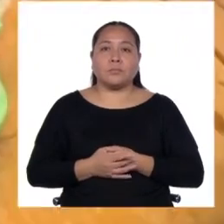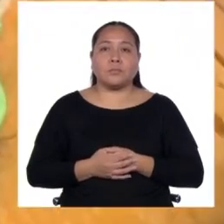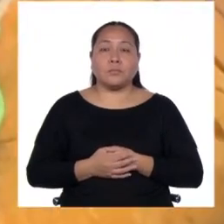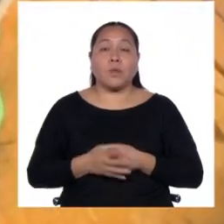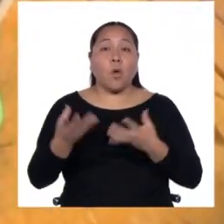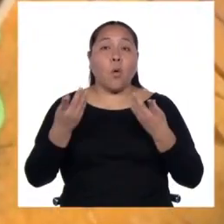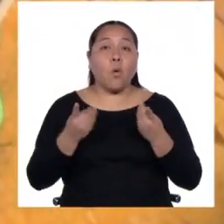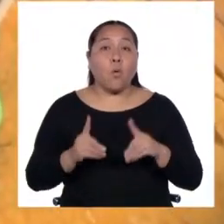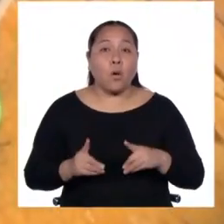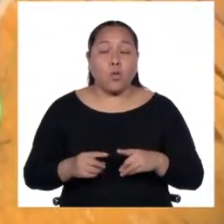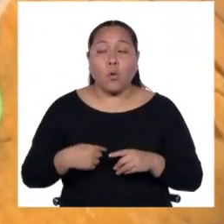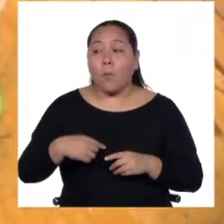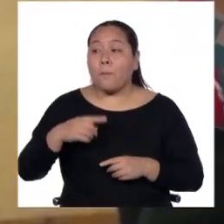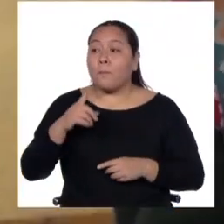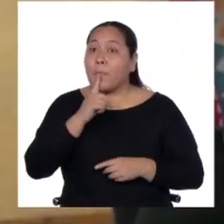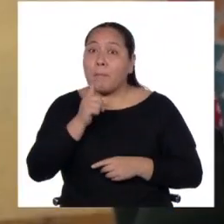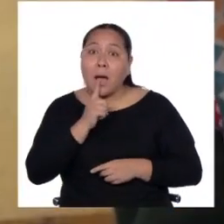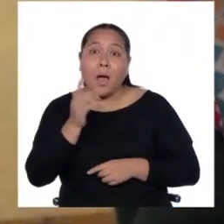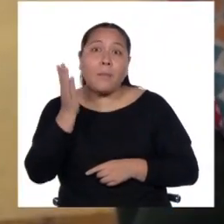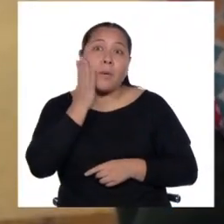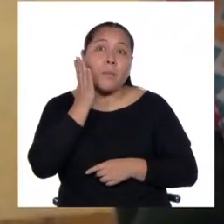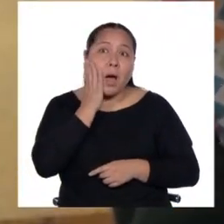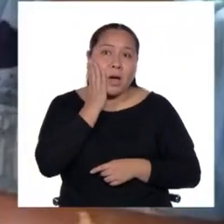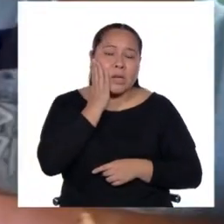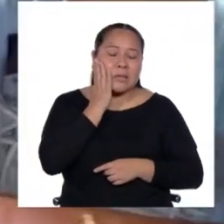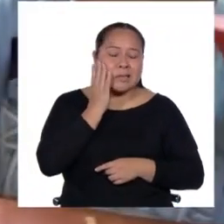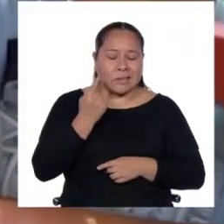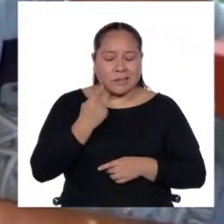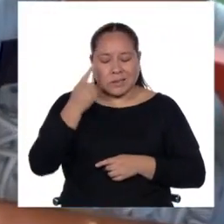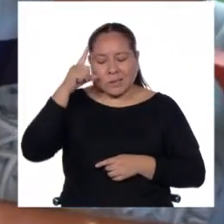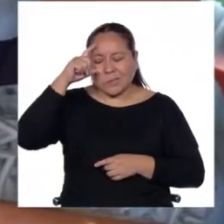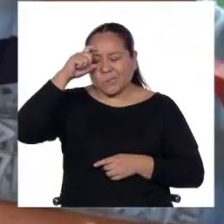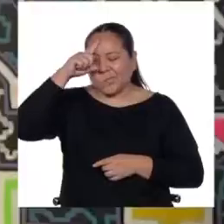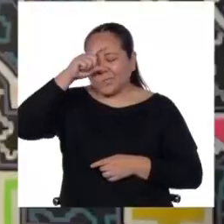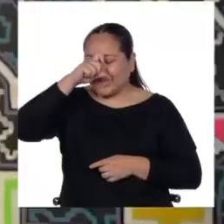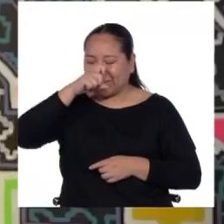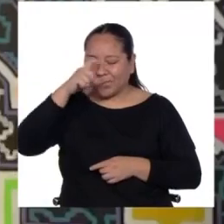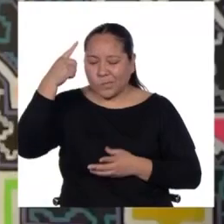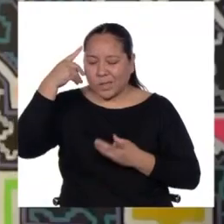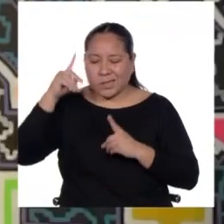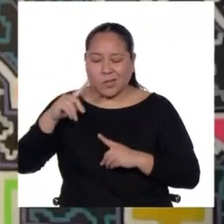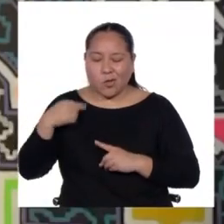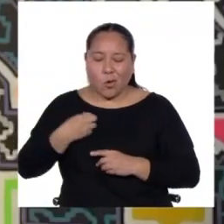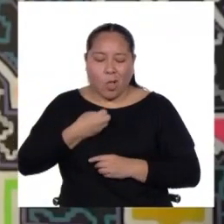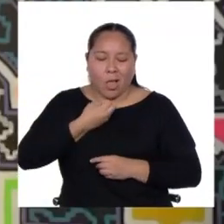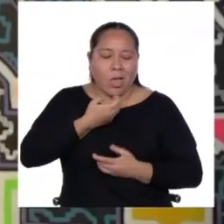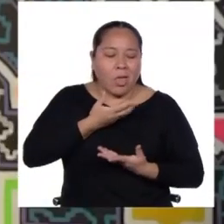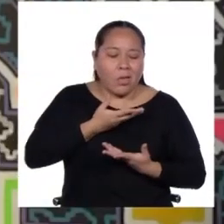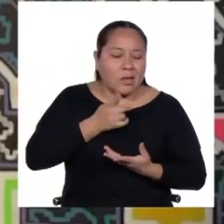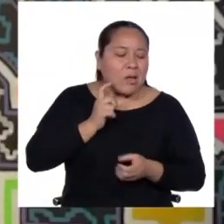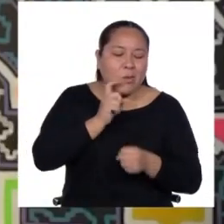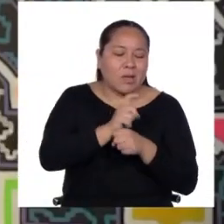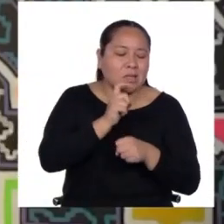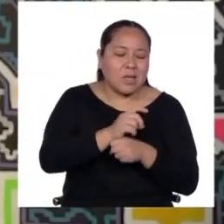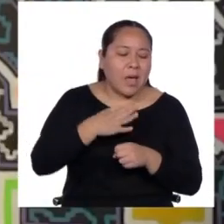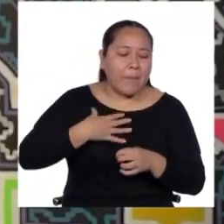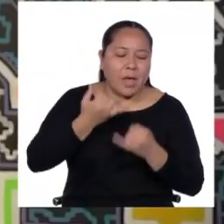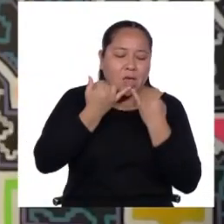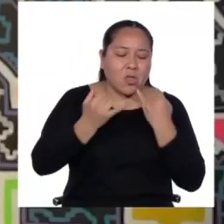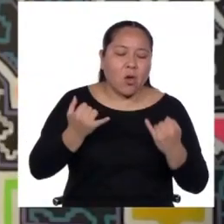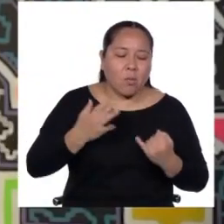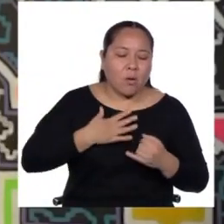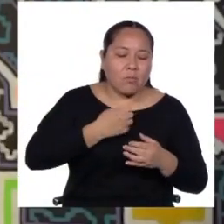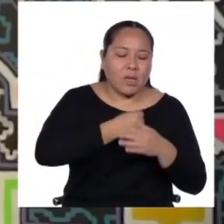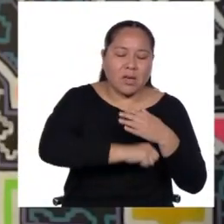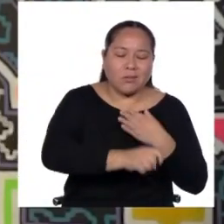Cuando un padre o una madre toma la dolorosa decisión de ya no seguir transmitiendo su propia lengua a sus hijos,